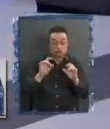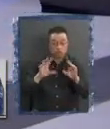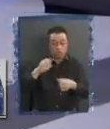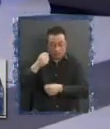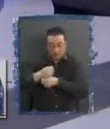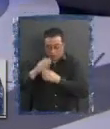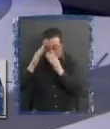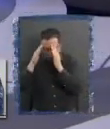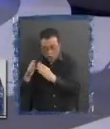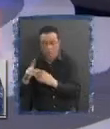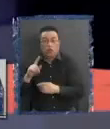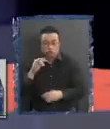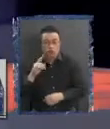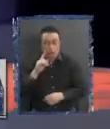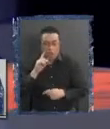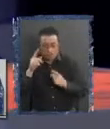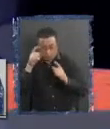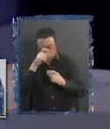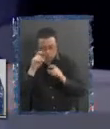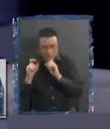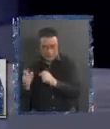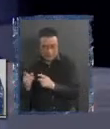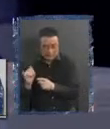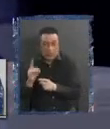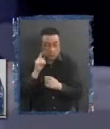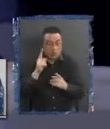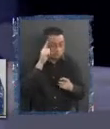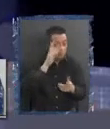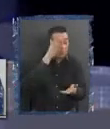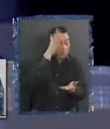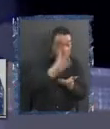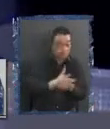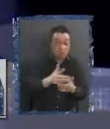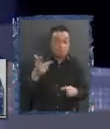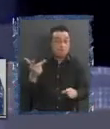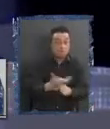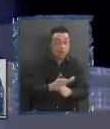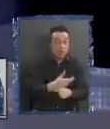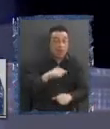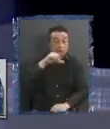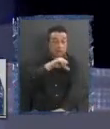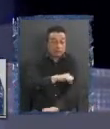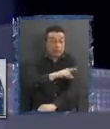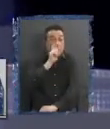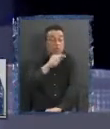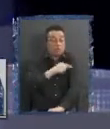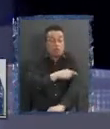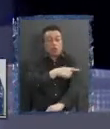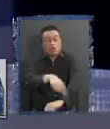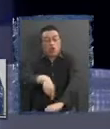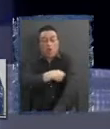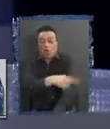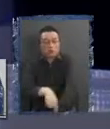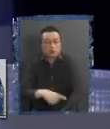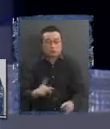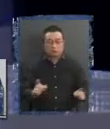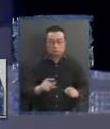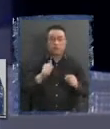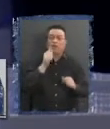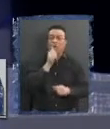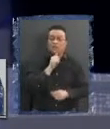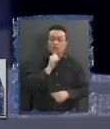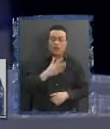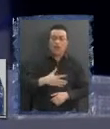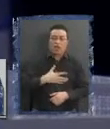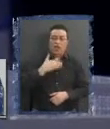Siempre hay riesgo, pero también hay un tremendo riesgo de tomar decisiones malas a nivel central y aplicables a todo. Yo creo que hoy día falta autonomía